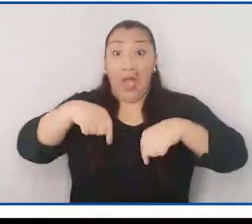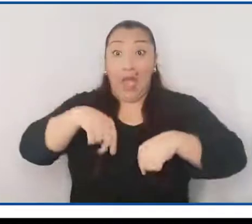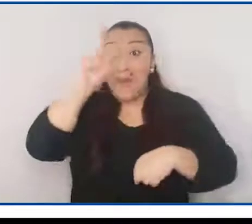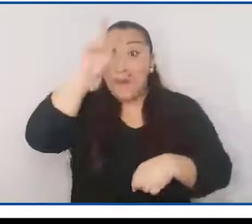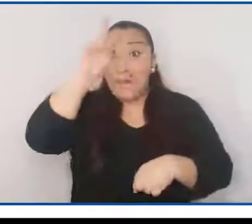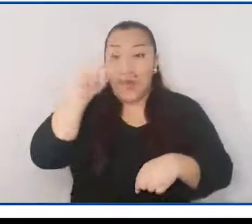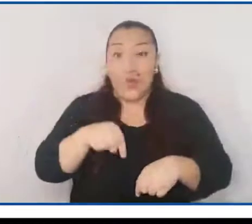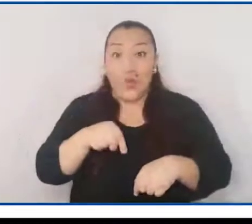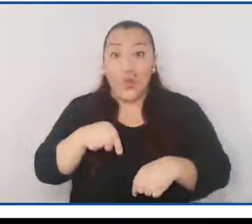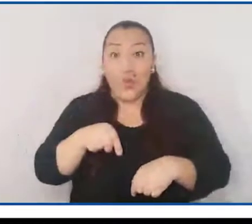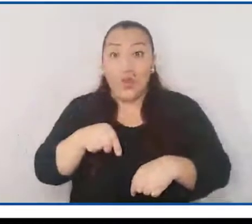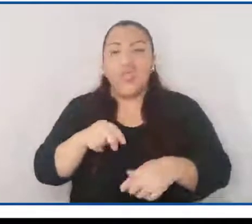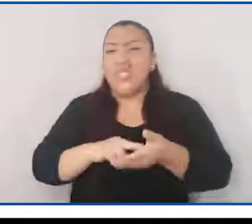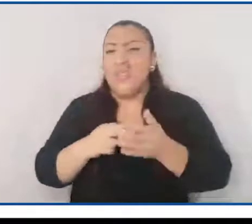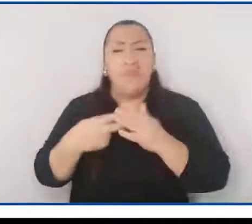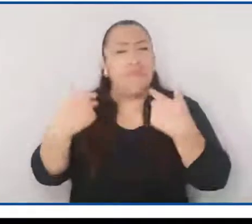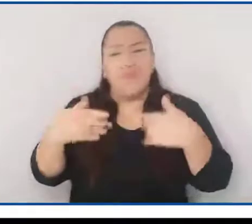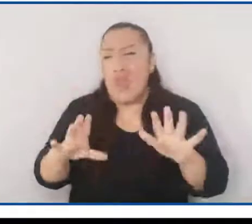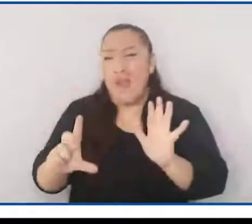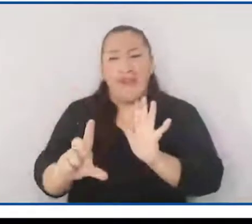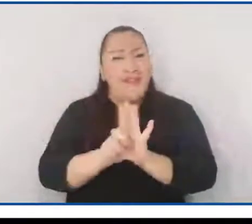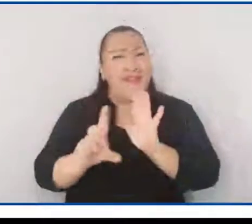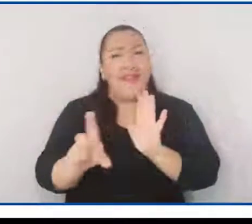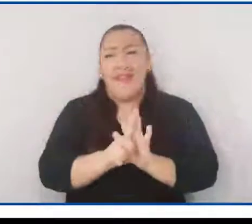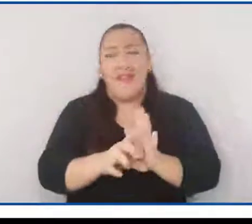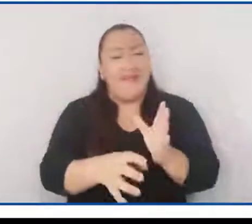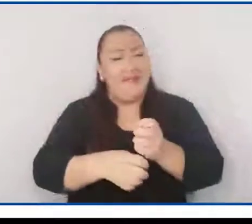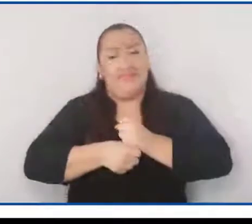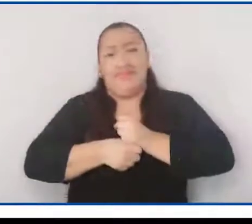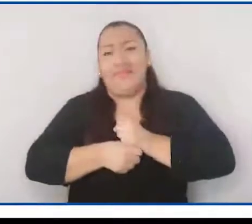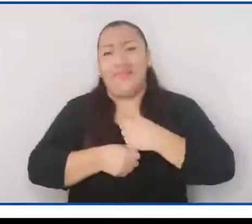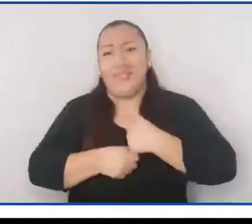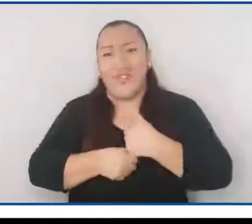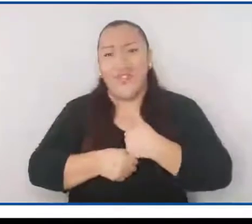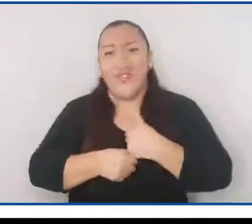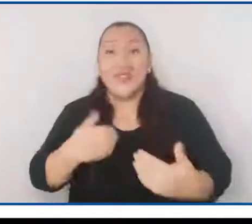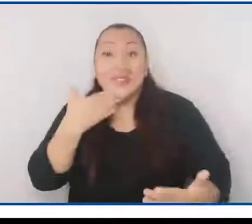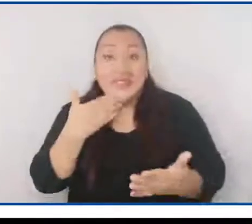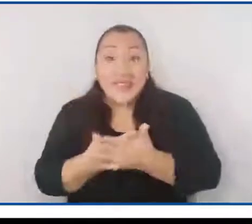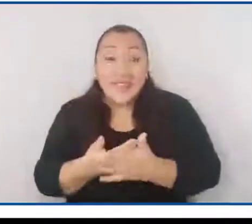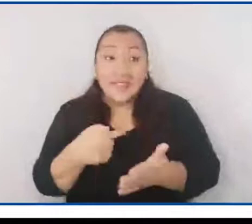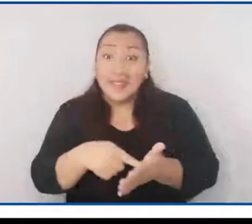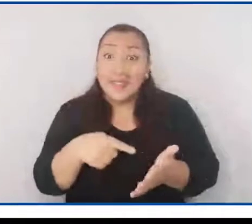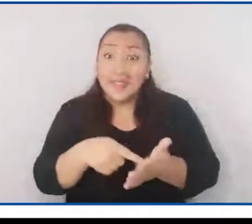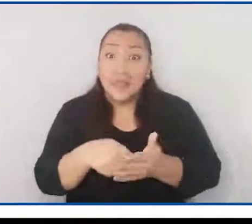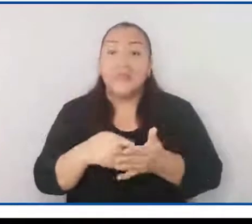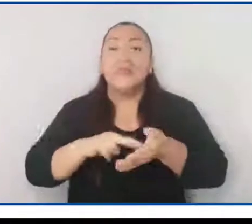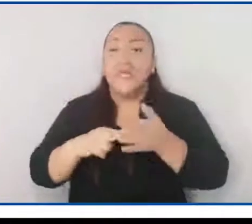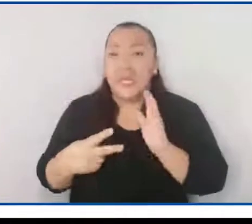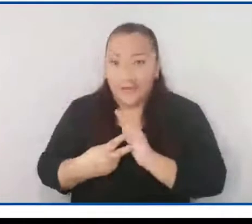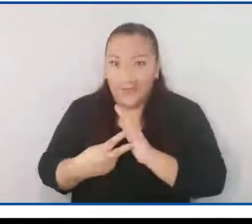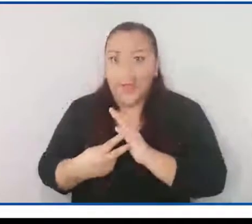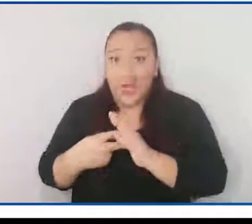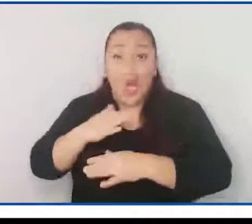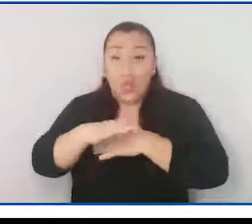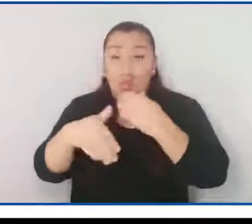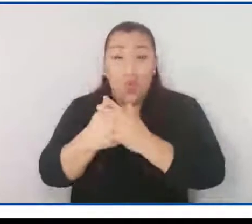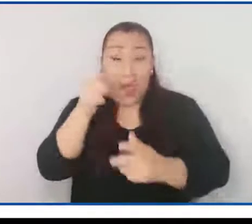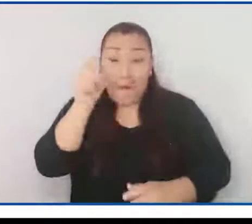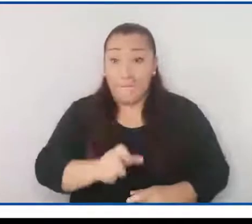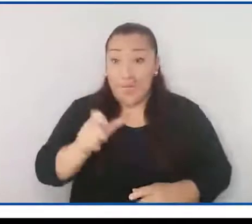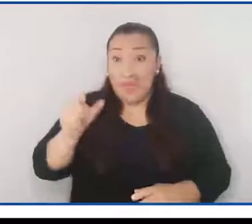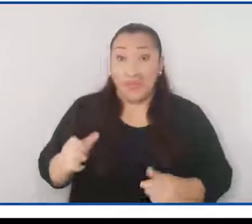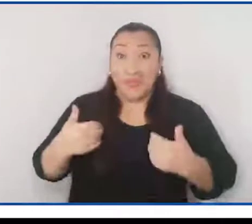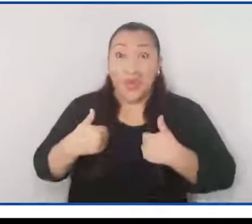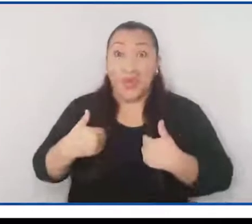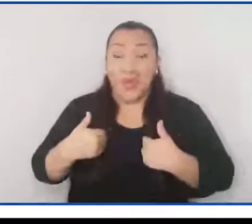En nuestro país, es una condición legal adquirida. Gracias a ella, se reconoce que